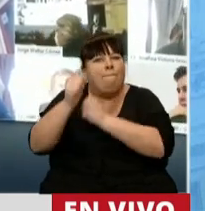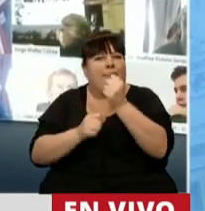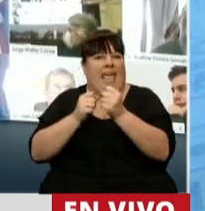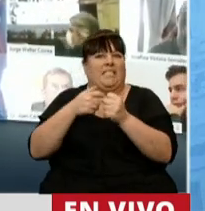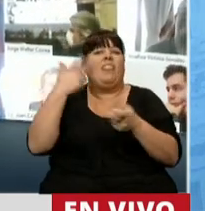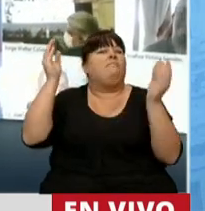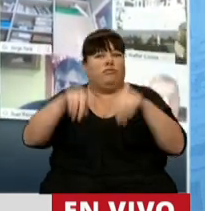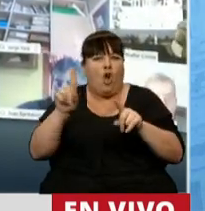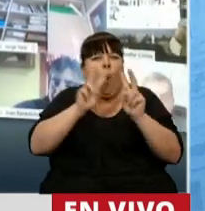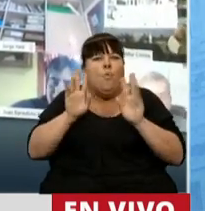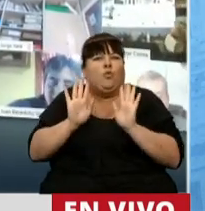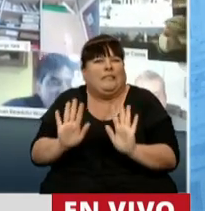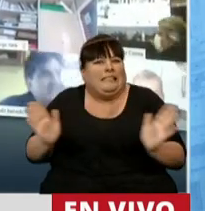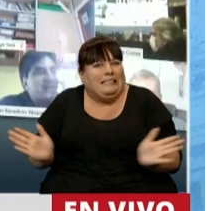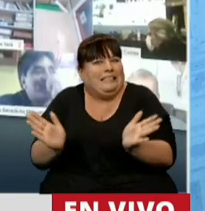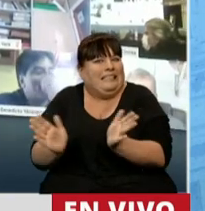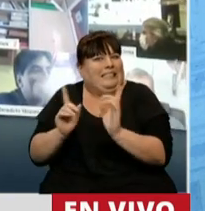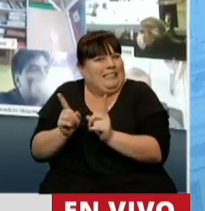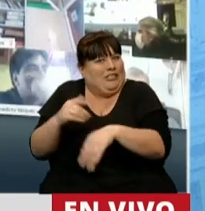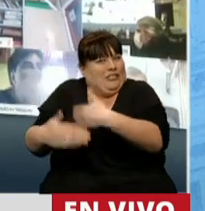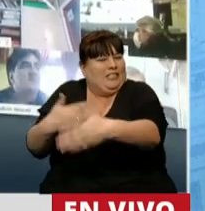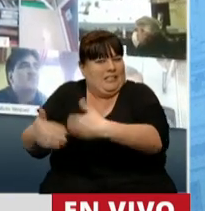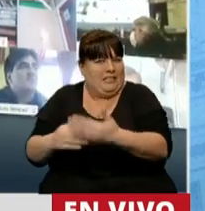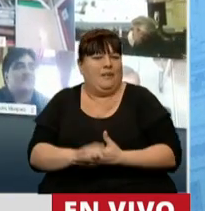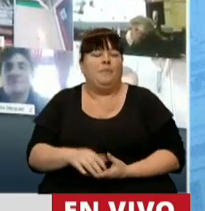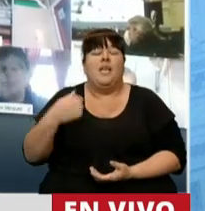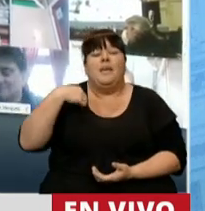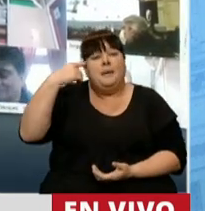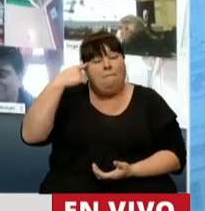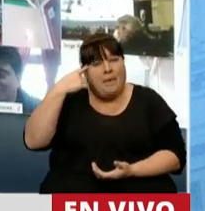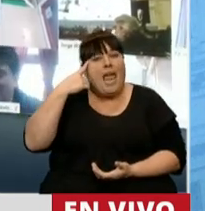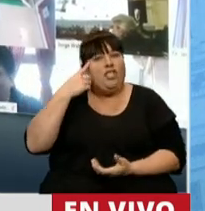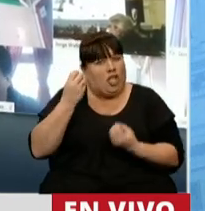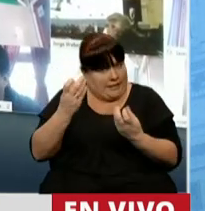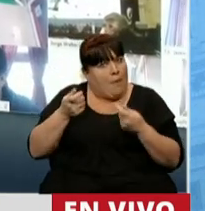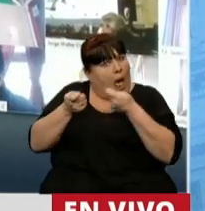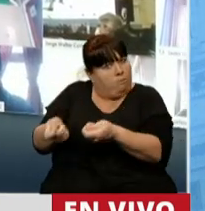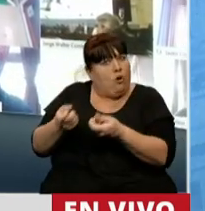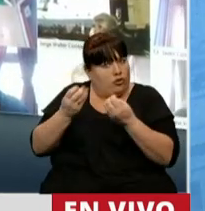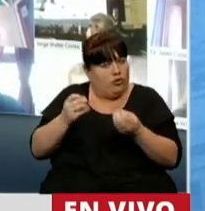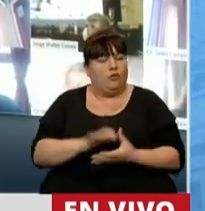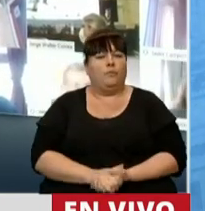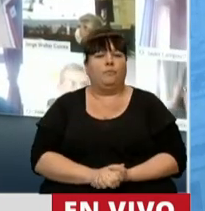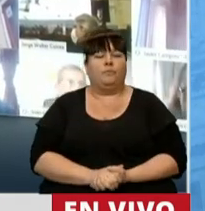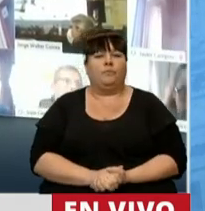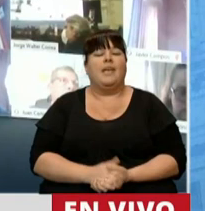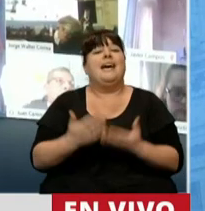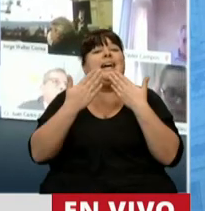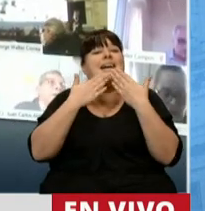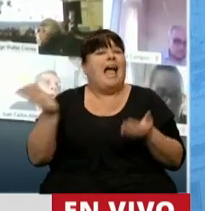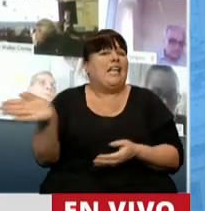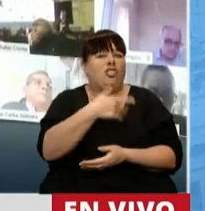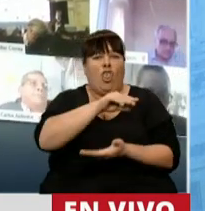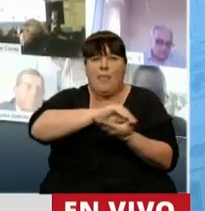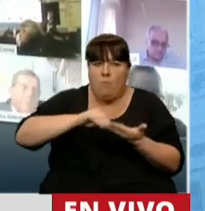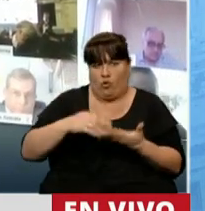se vayan al diablo. Eso es lo que estamos haciendo. Y me parece que hacemos muy bien en hacerlo. Gracias a todos